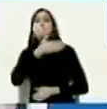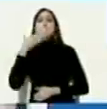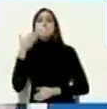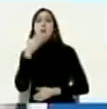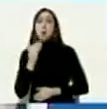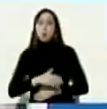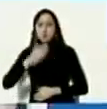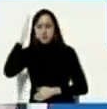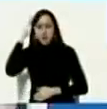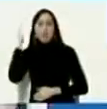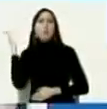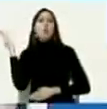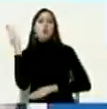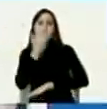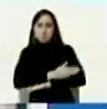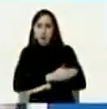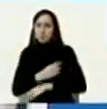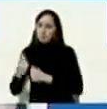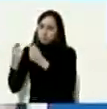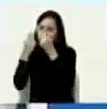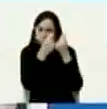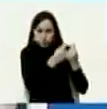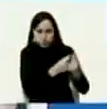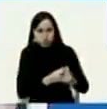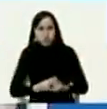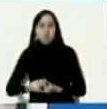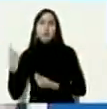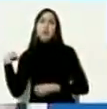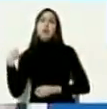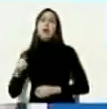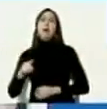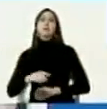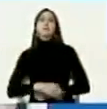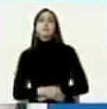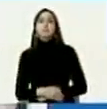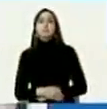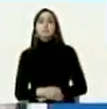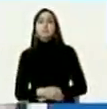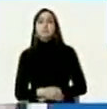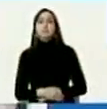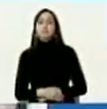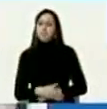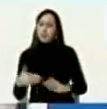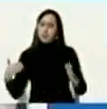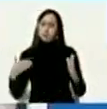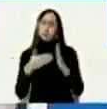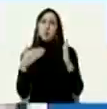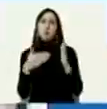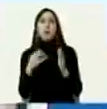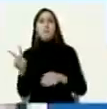guerra económica multidimensional contra nuestro país.